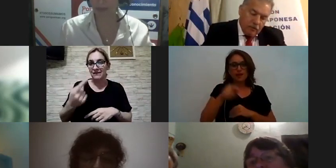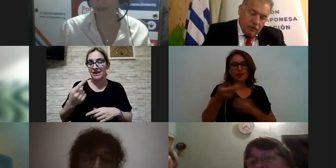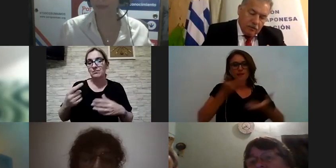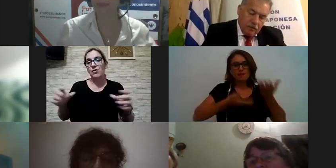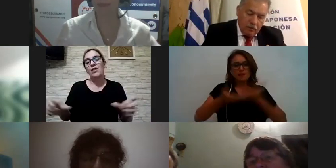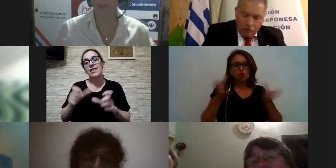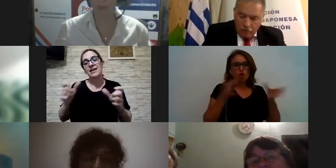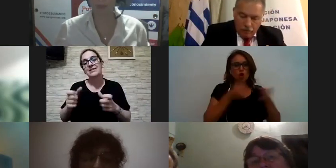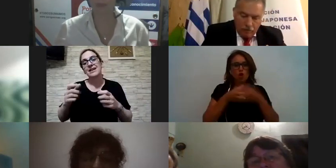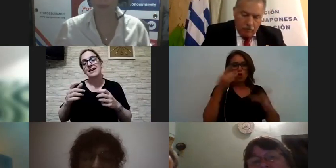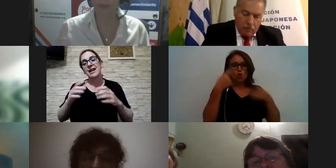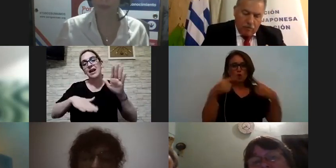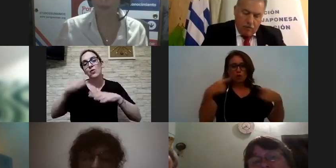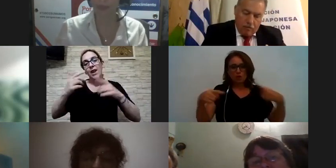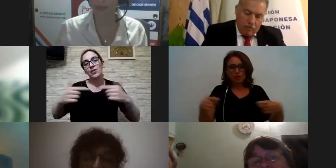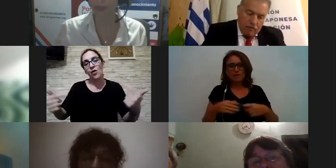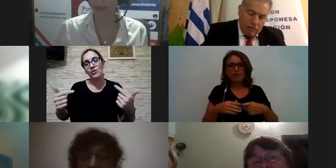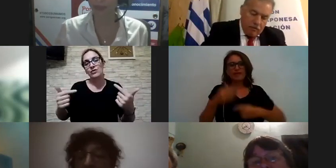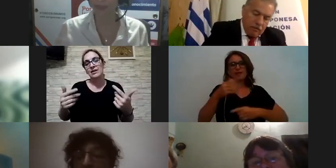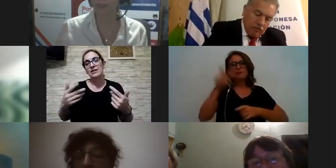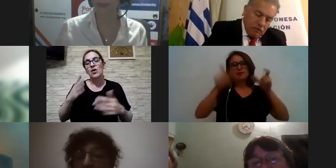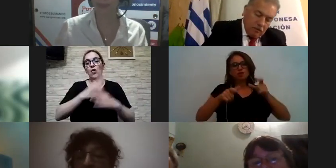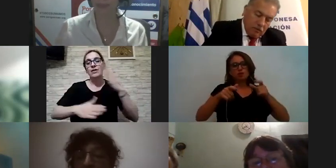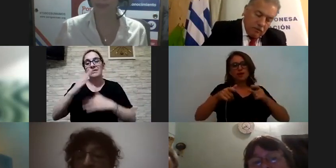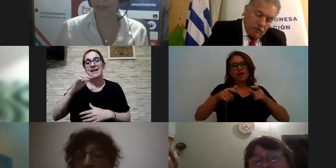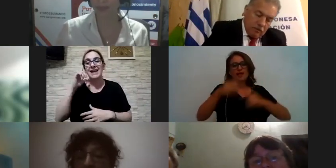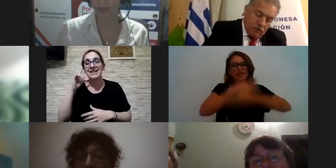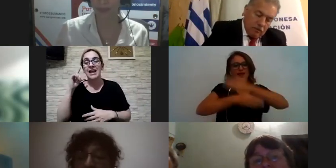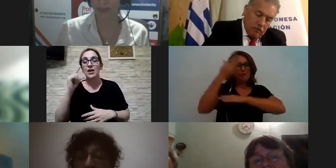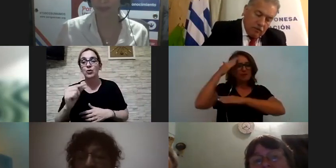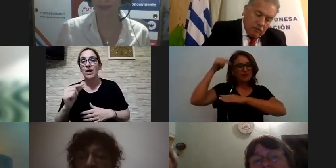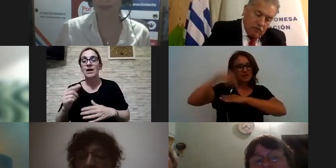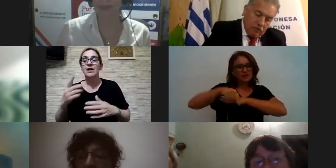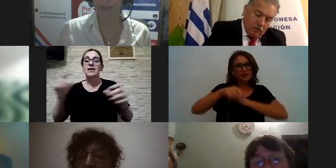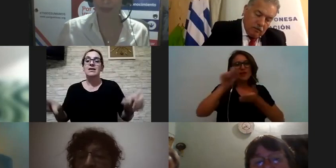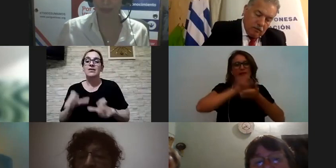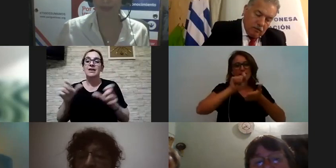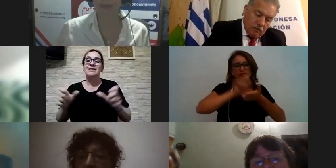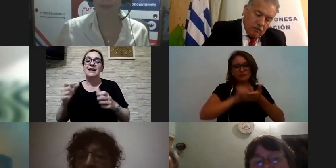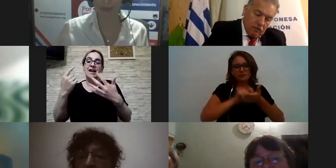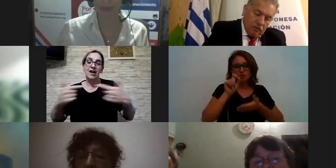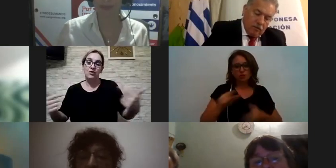organizaciones personas con discapacidad intelectual en la en la elaboración de esos contenidos